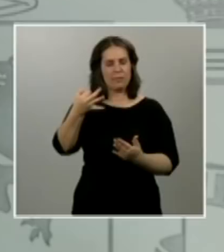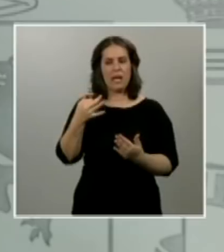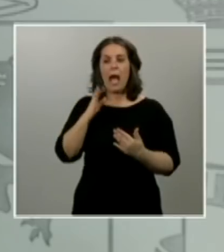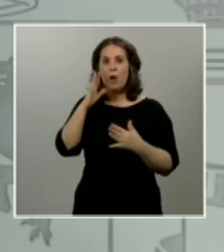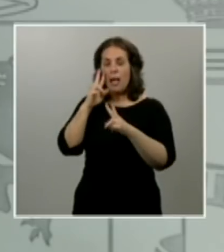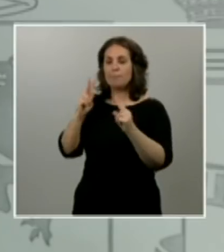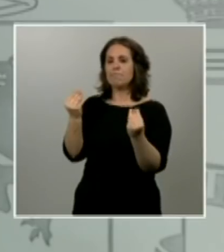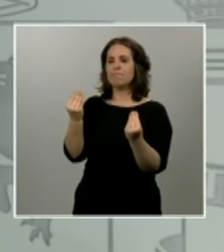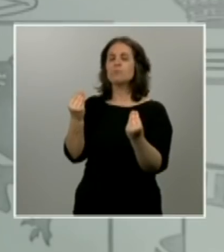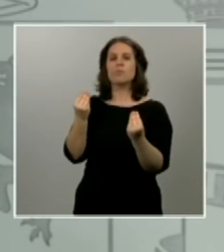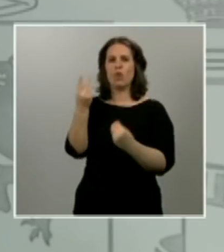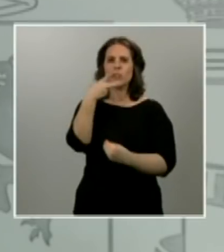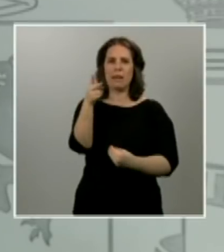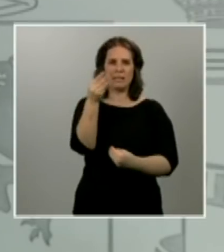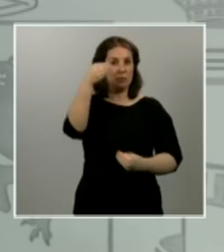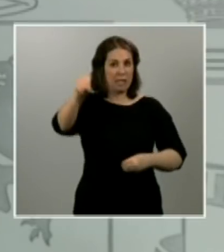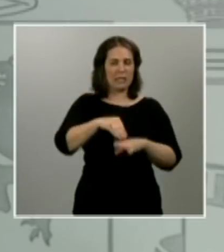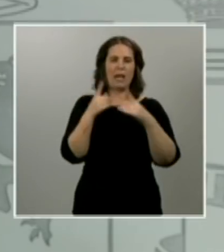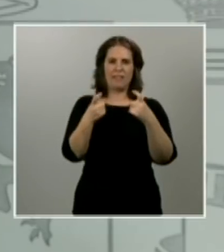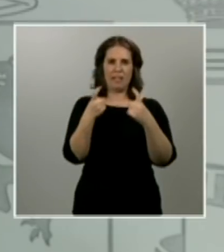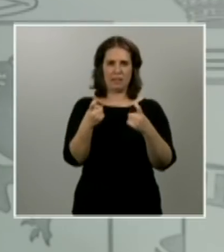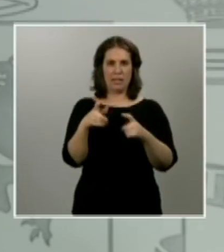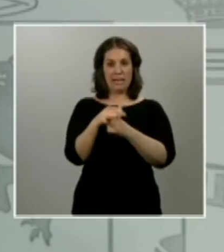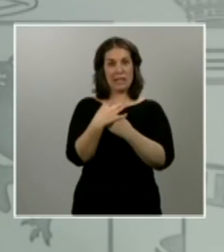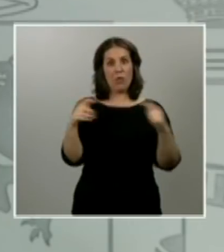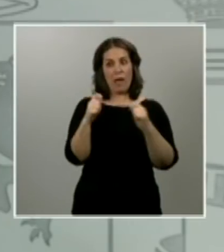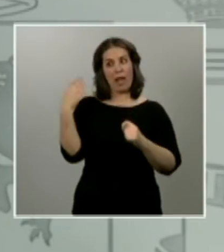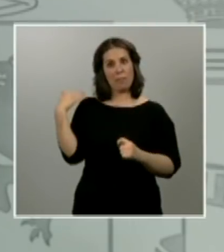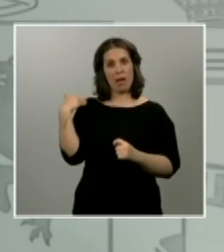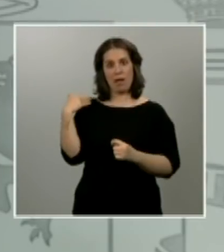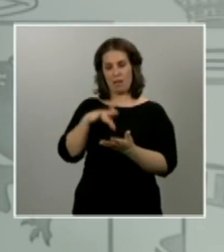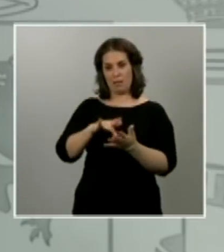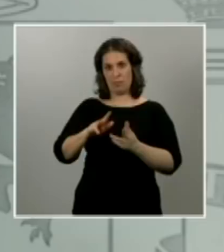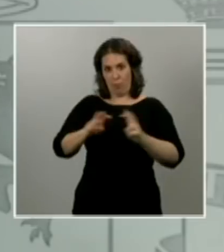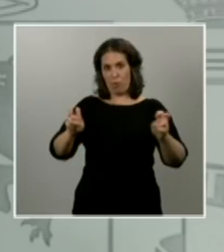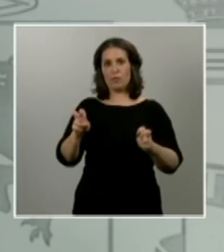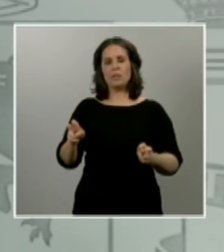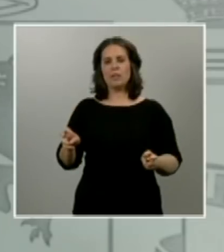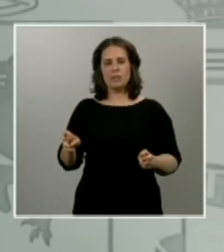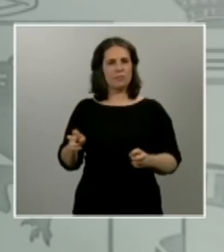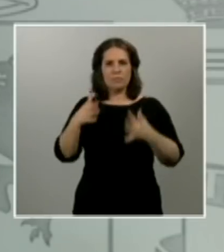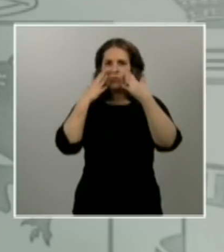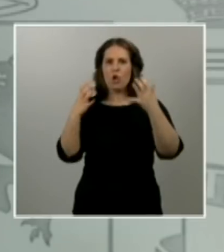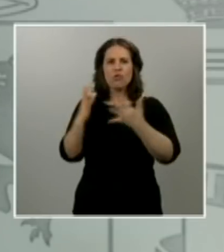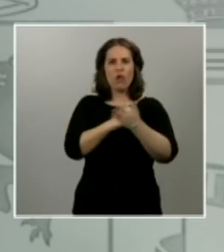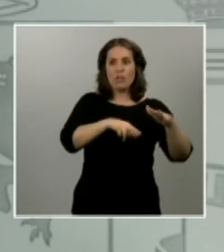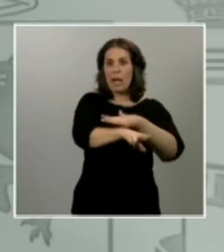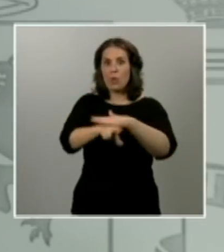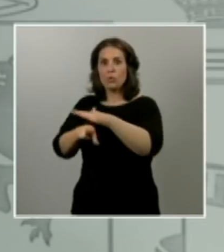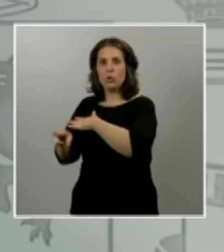declaración del estado de alarma permitía una movilización excepcional de todos los recursos disponibles para mitigar los efectos de la pandemia.